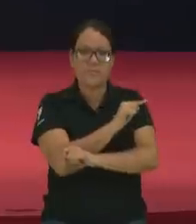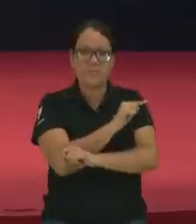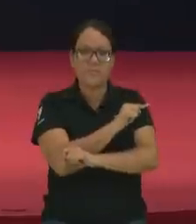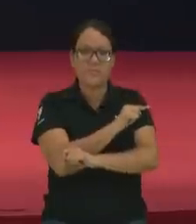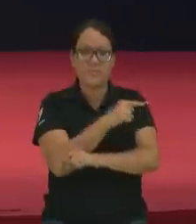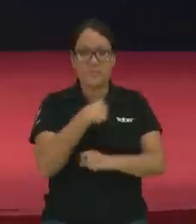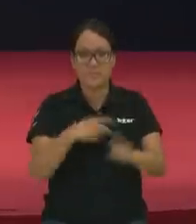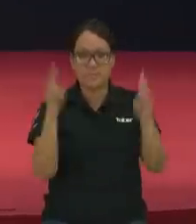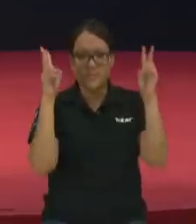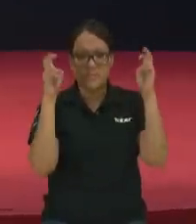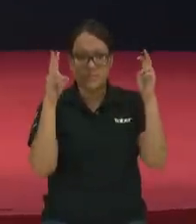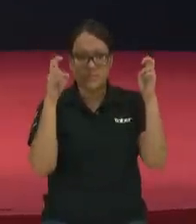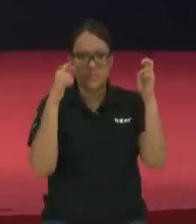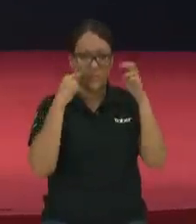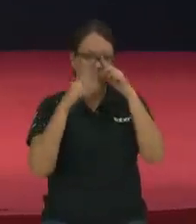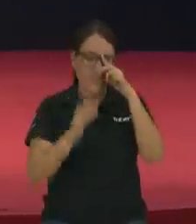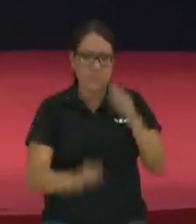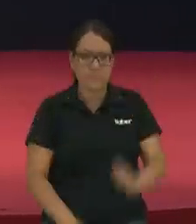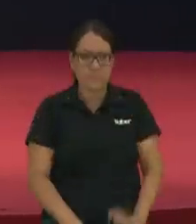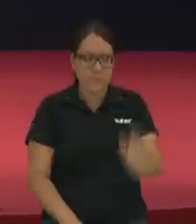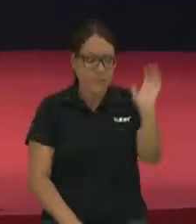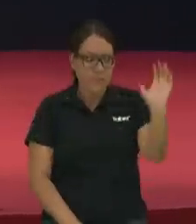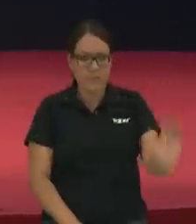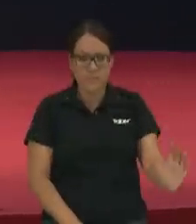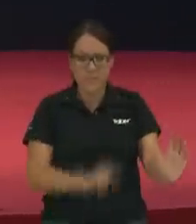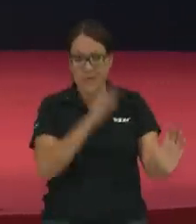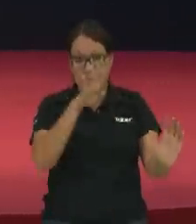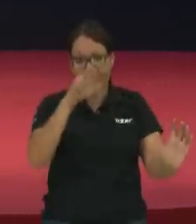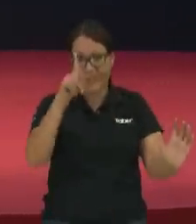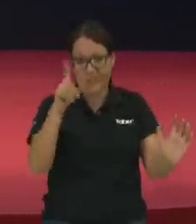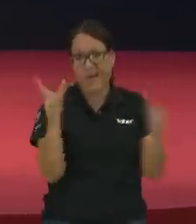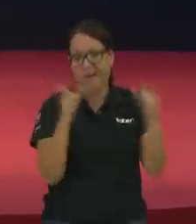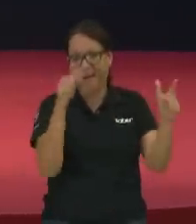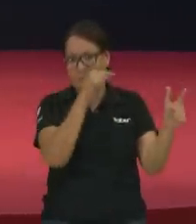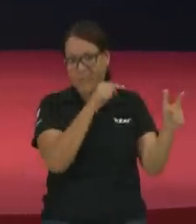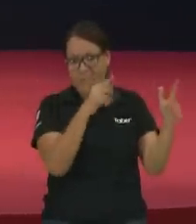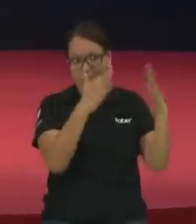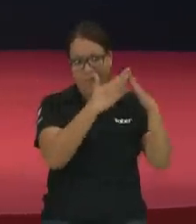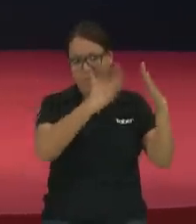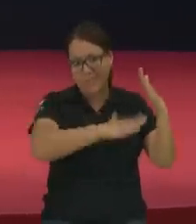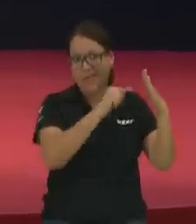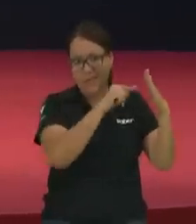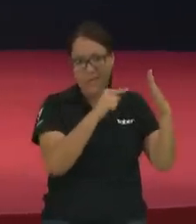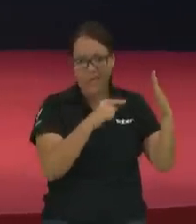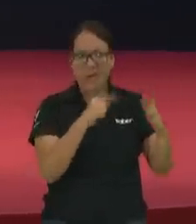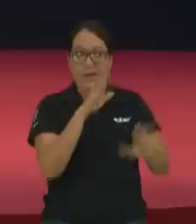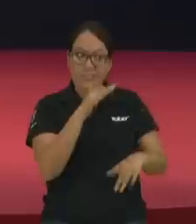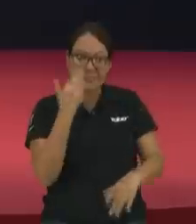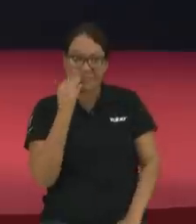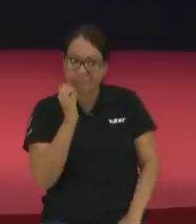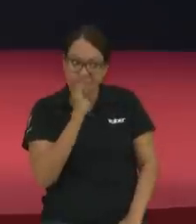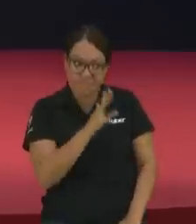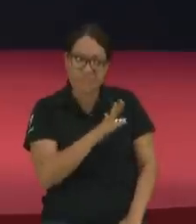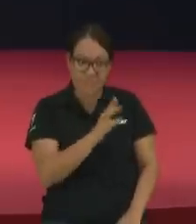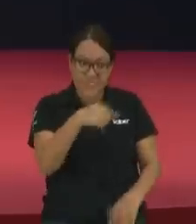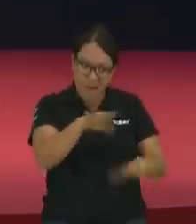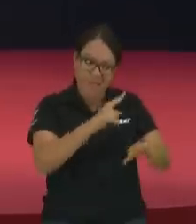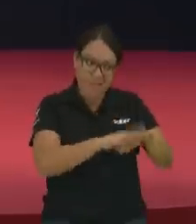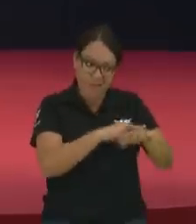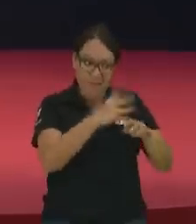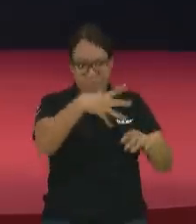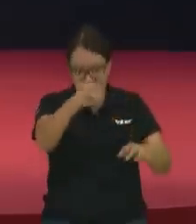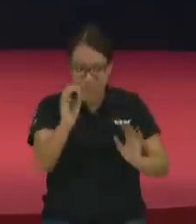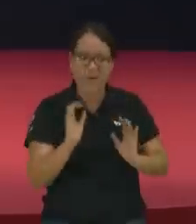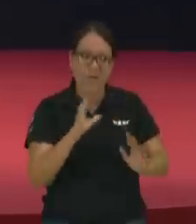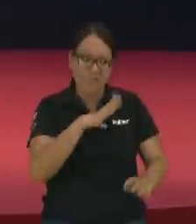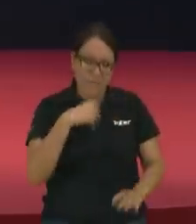Estamos hablando que la criatura que está en casa, que ya tiene 41 años, usted tiene que decirle, mire hijo lindo, ya es tiempo que vaya buscando